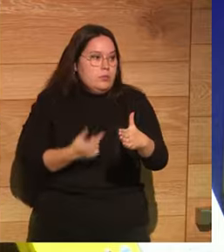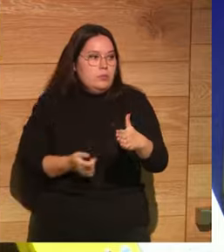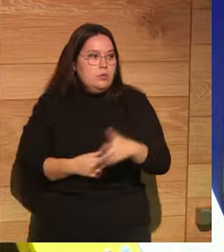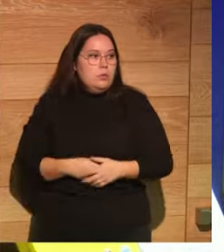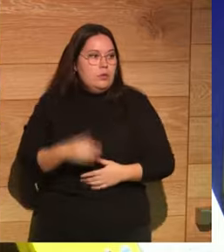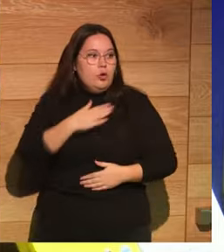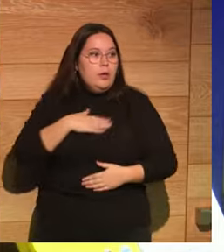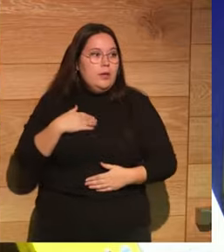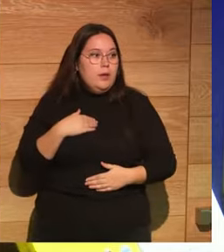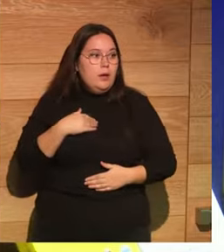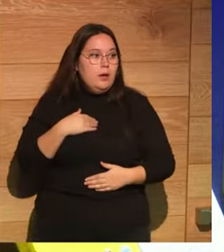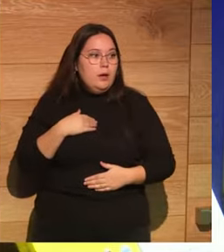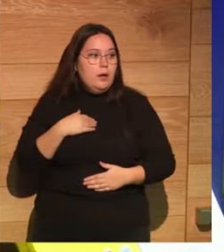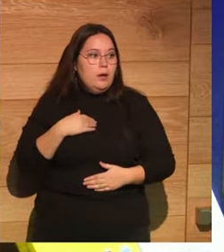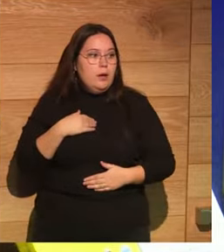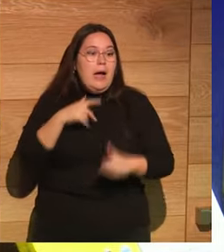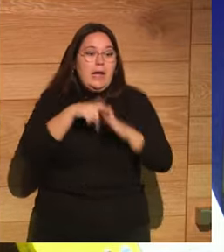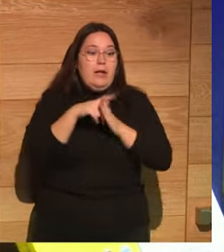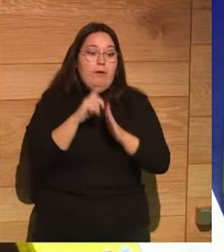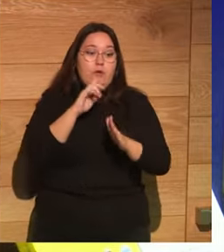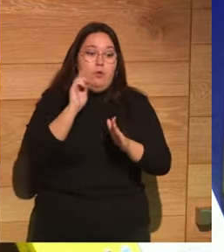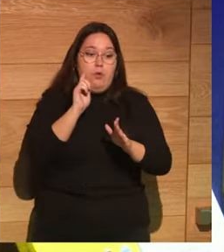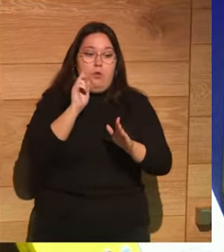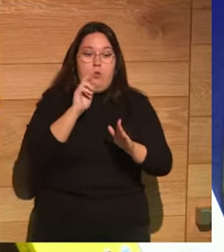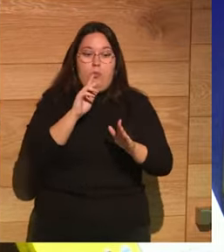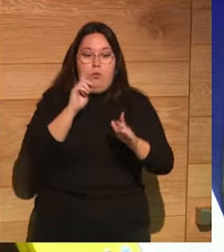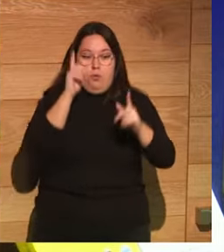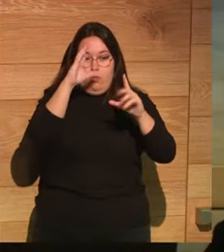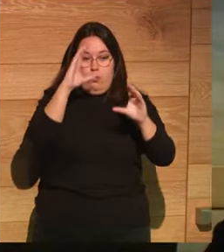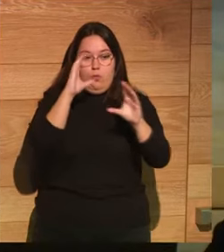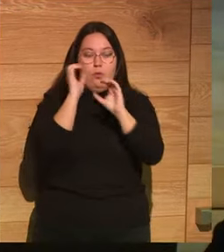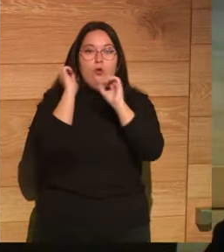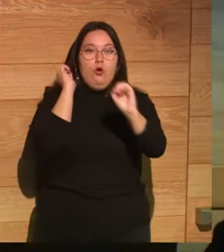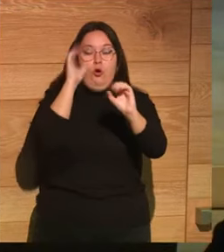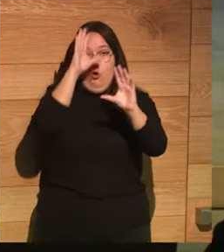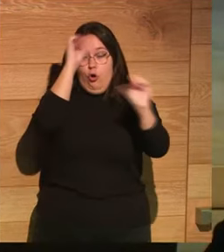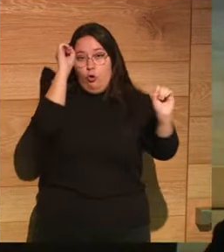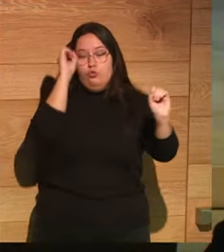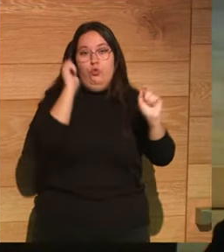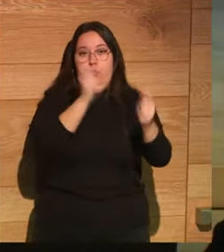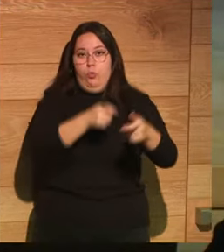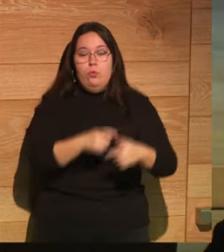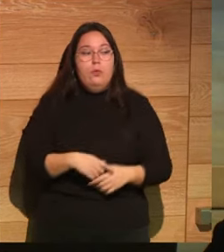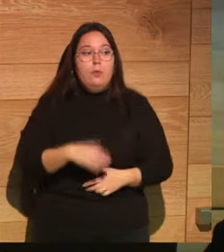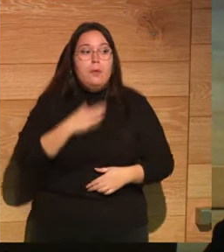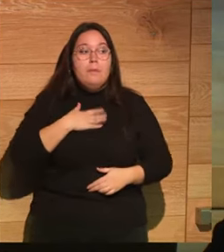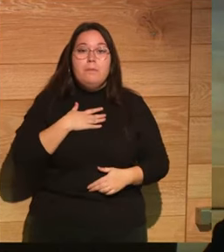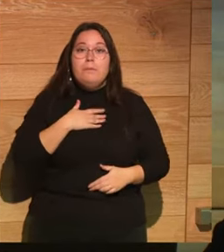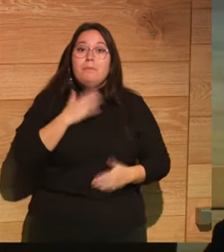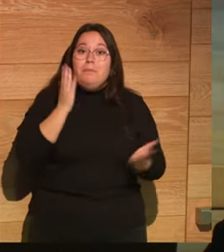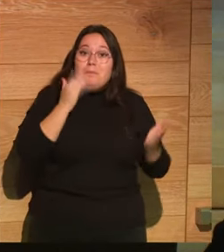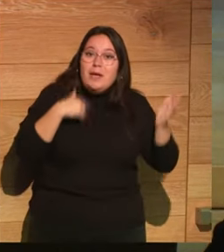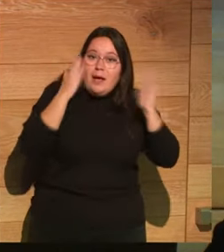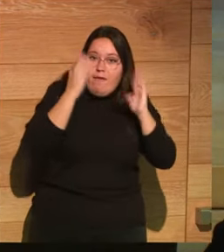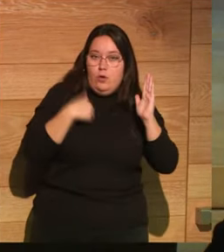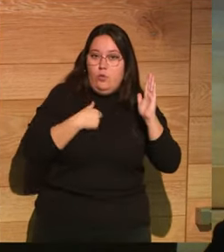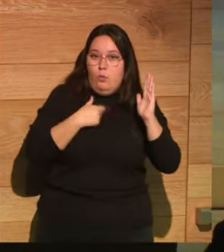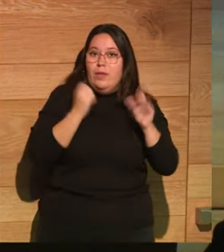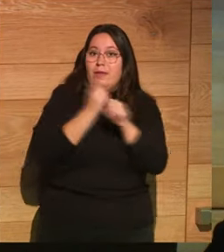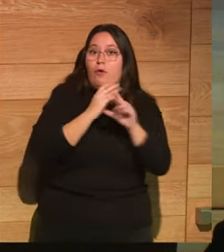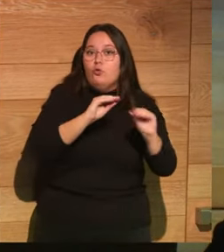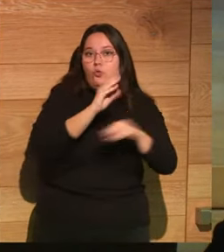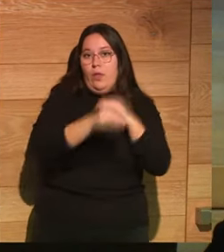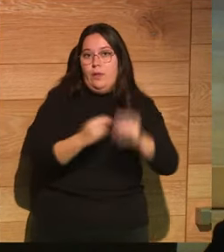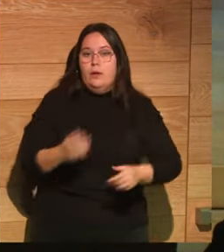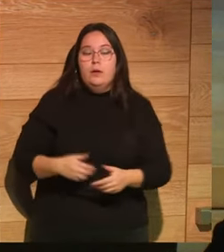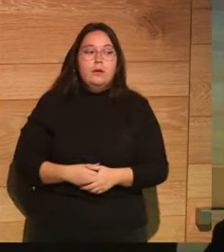no quería nombrar cónsul a su caballo probablemente lo dijo ¿pero por qué? porque se estaba riendo del senado es mi caballo puede hacer vuestro trabajo esto